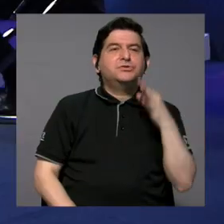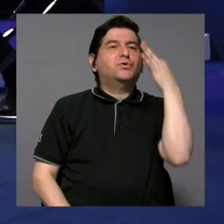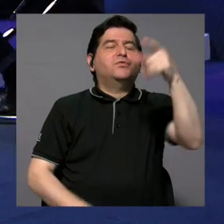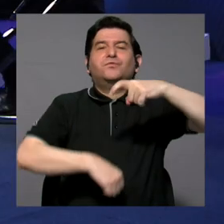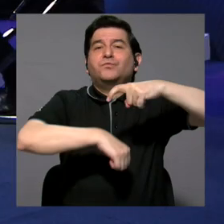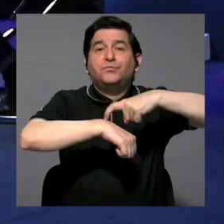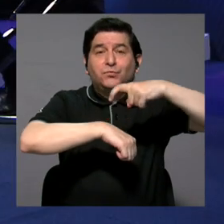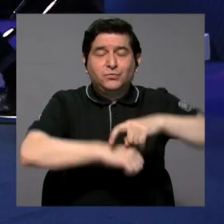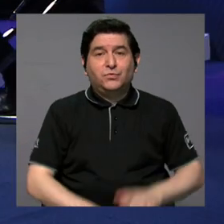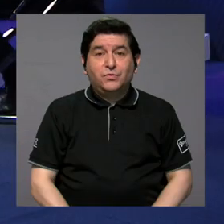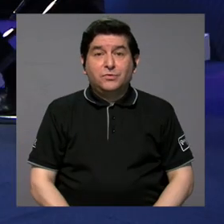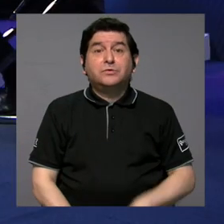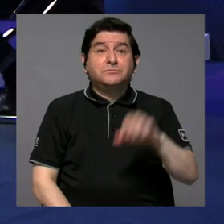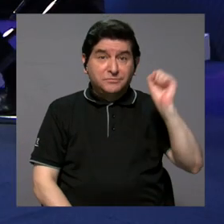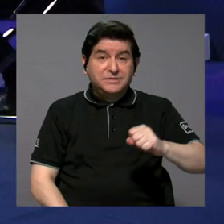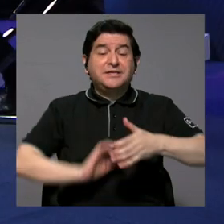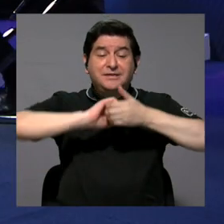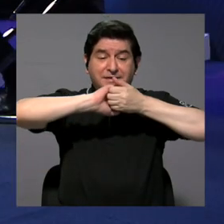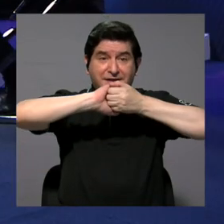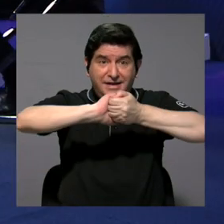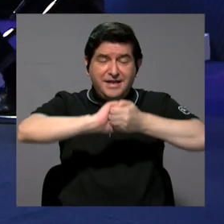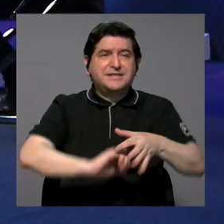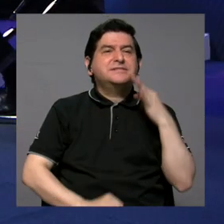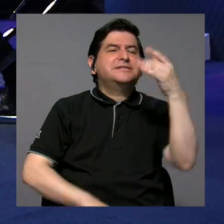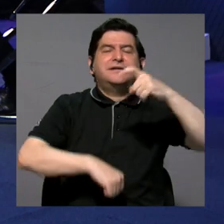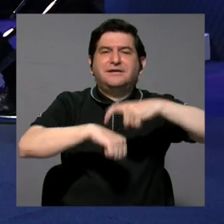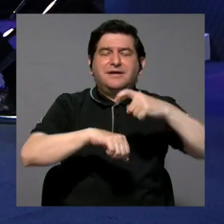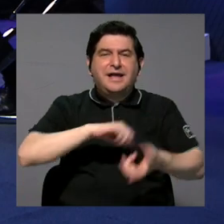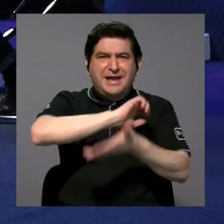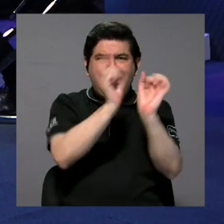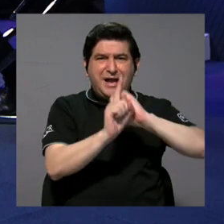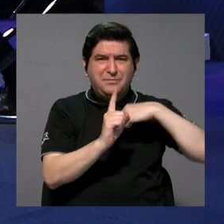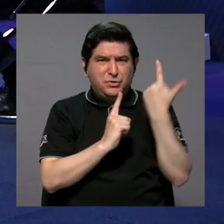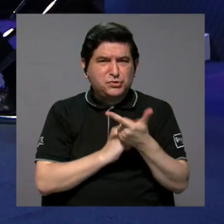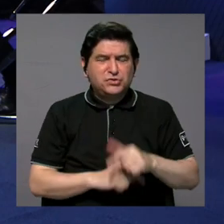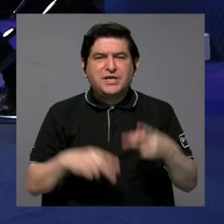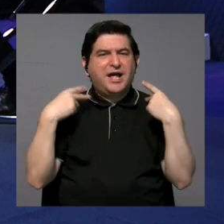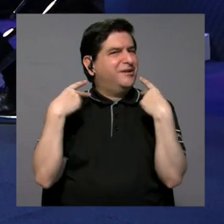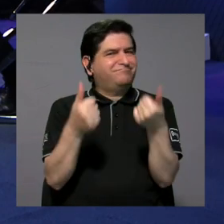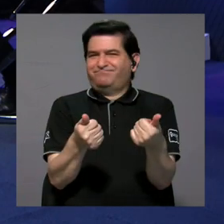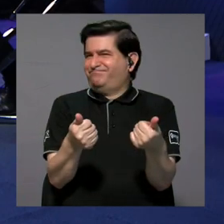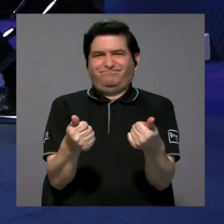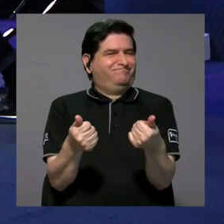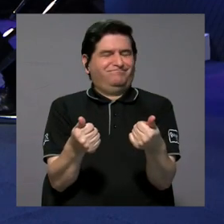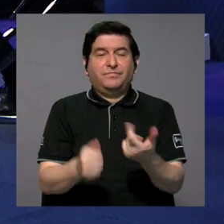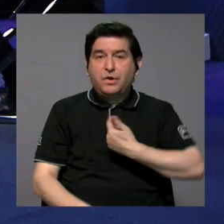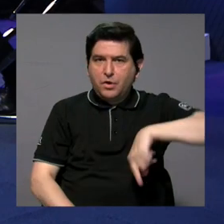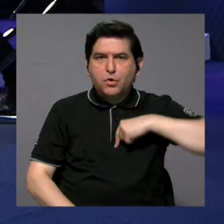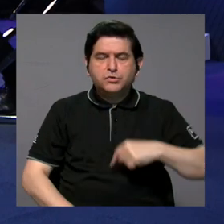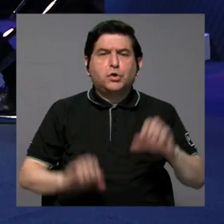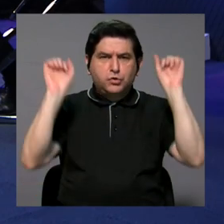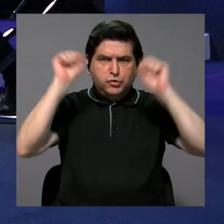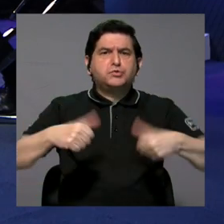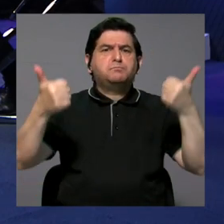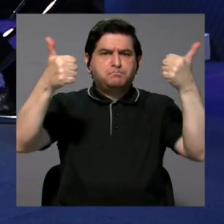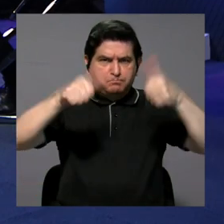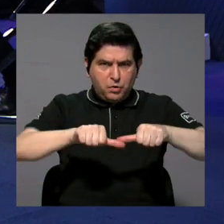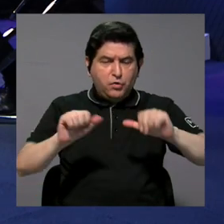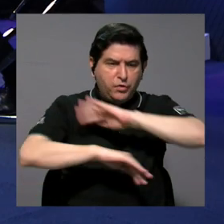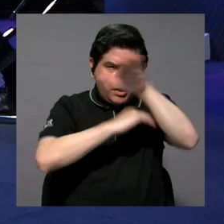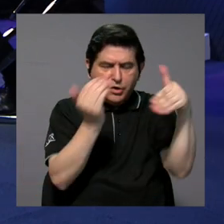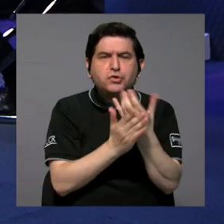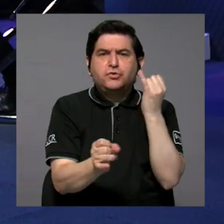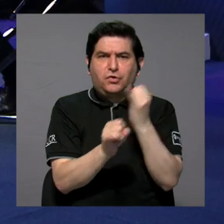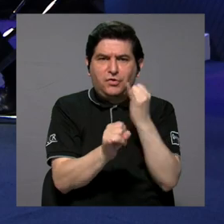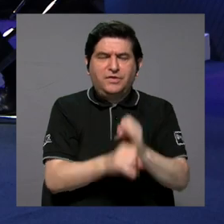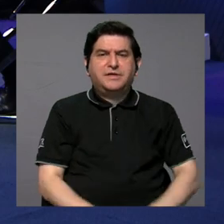largo plazo, ¿verdad?, porque son alianzas de largo plazo, porque el cambio social es un cambio que no se da de un día para otro, que hemos logrado concertar prácticamente con todas